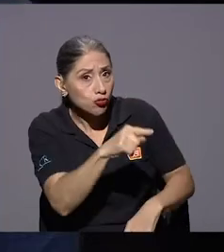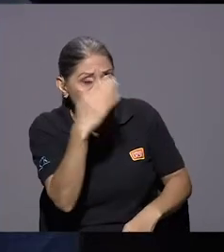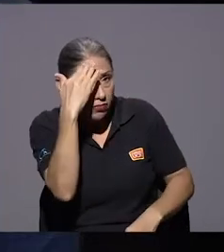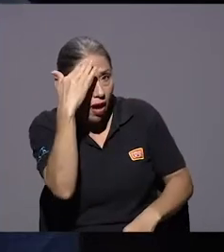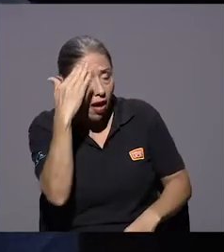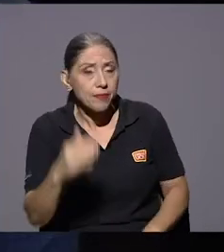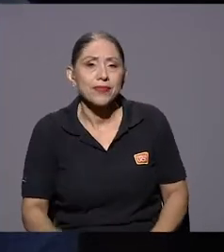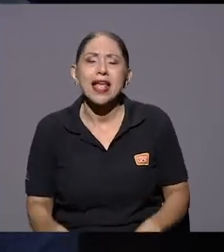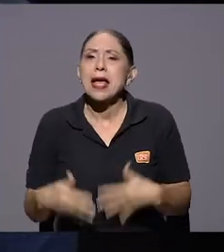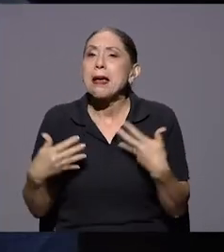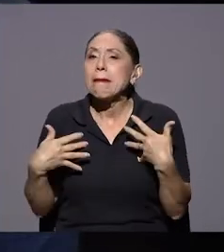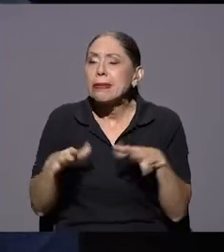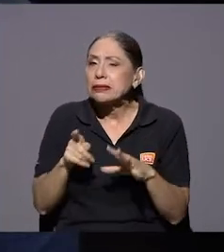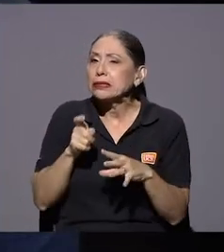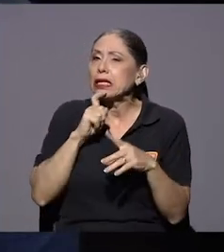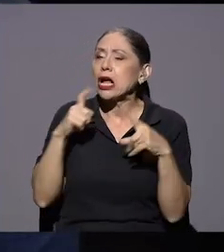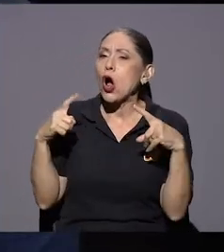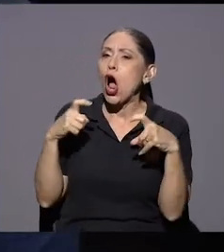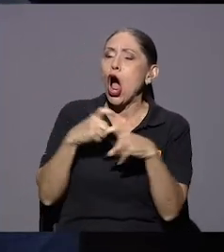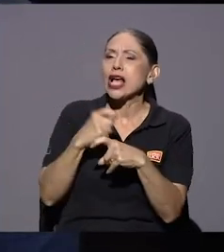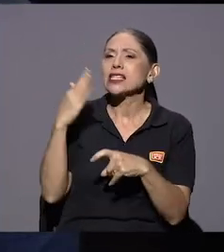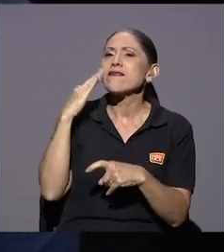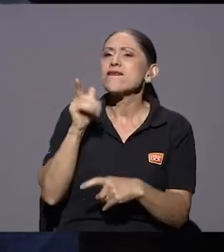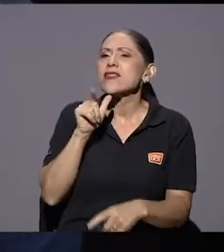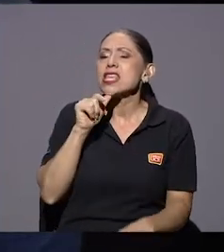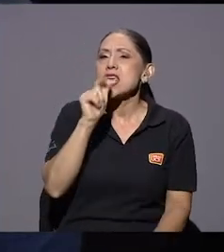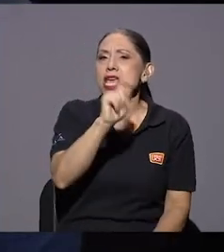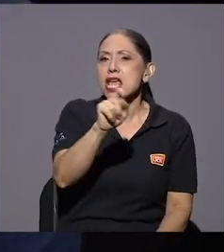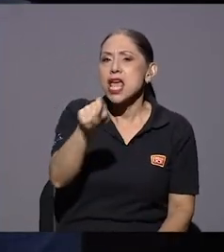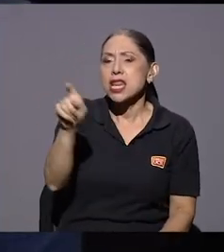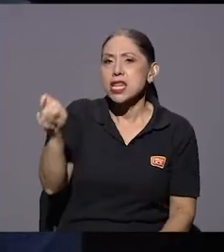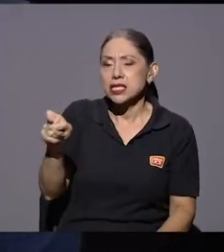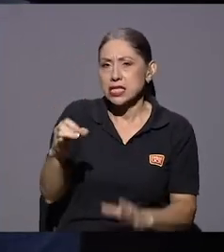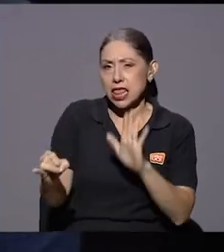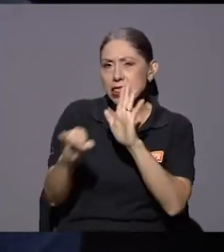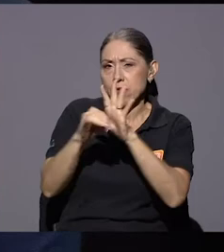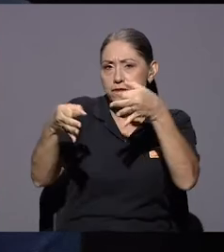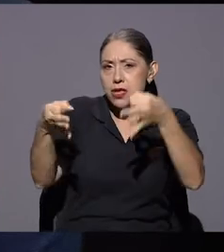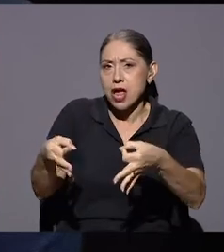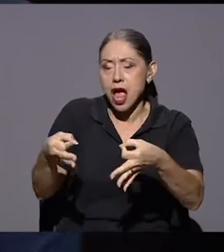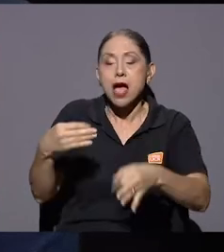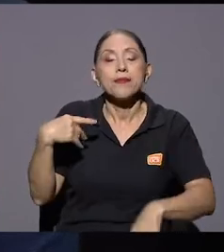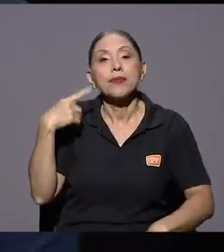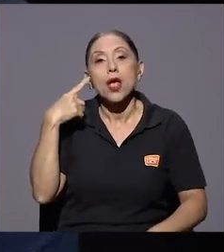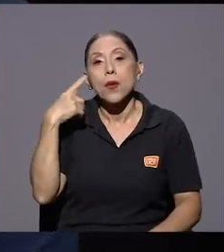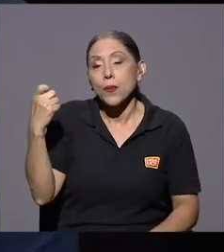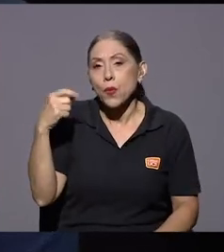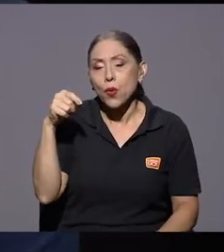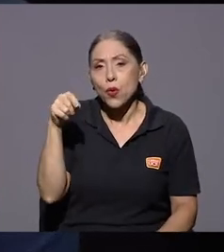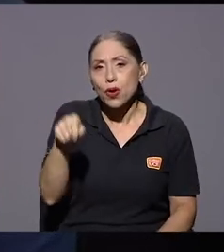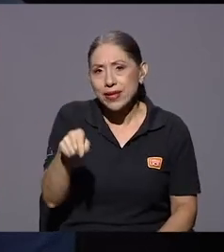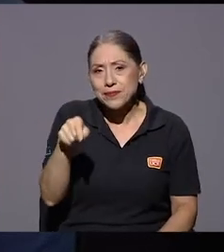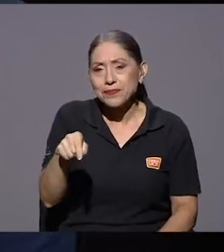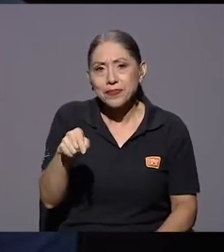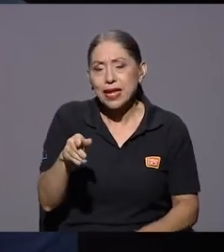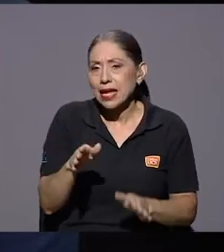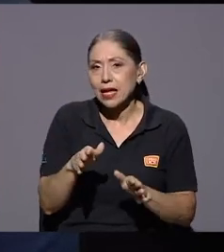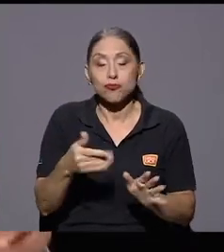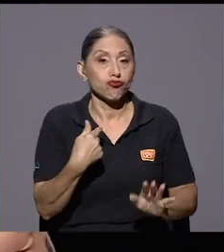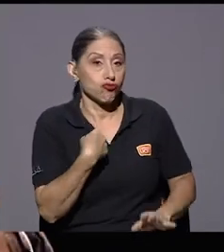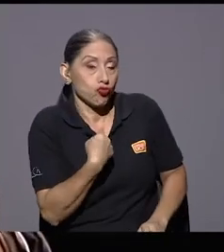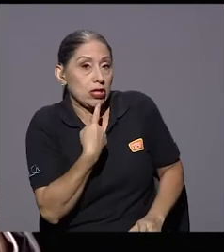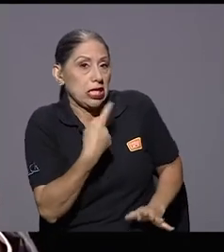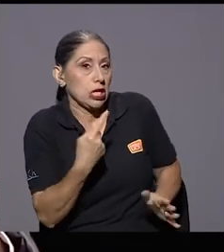quieras que es bastante más bien complicado tener identificado quiénes son porque pensemos que muchos de estos o sea la dinámica general